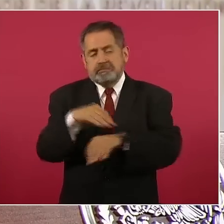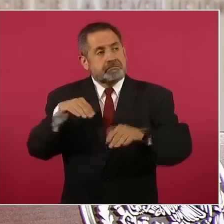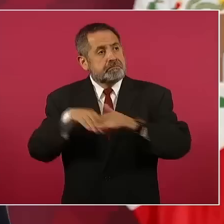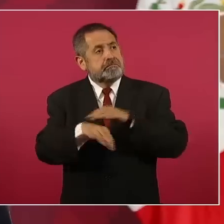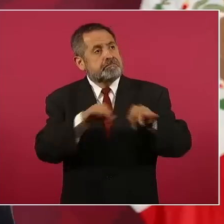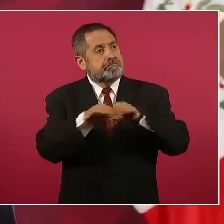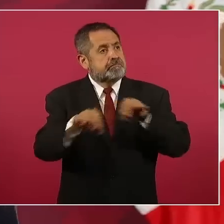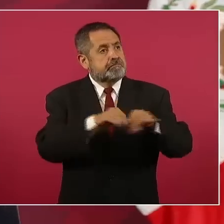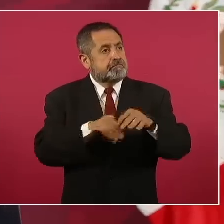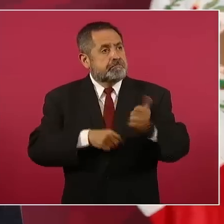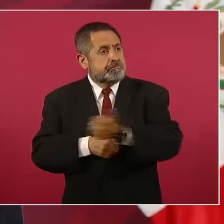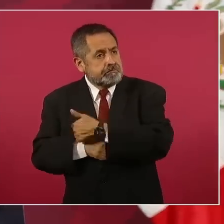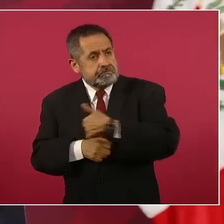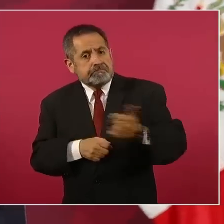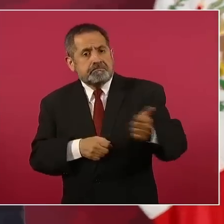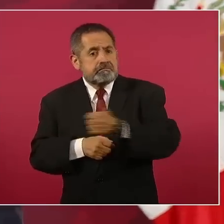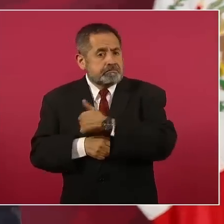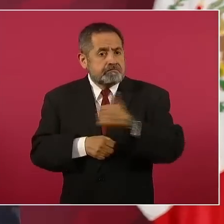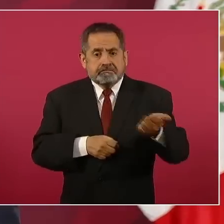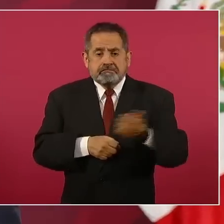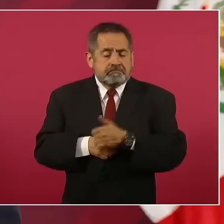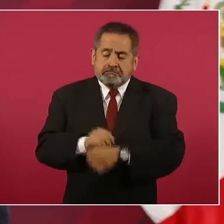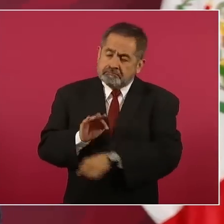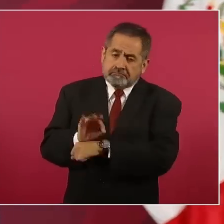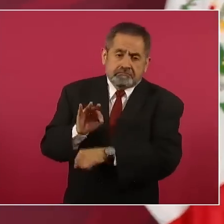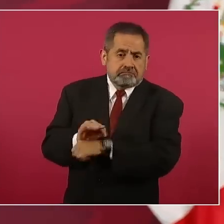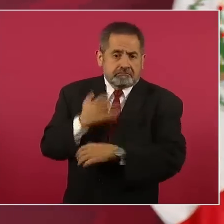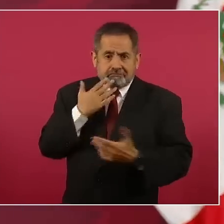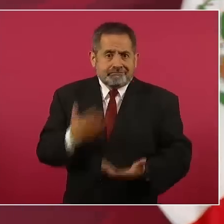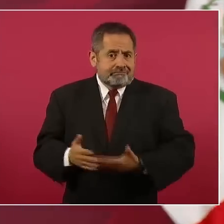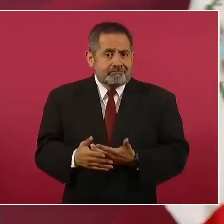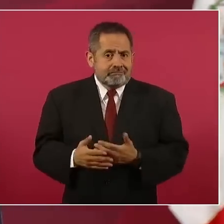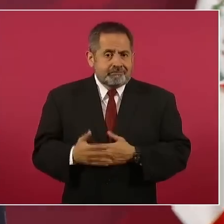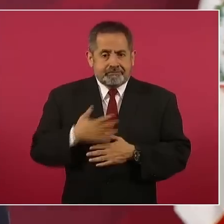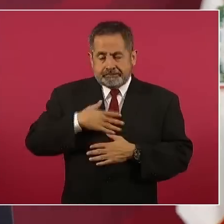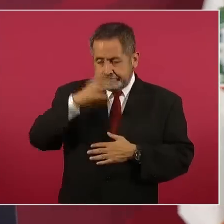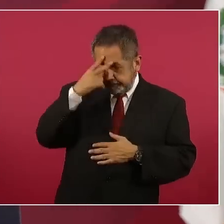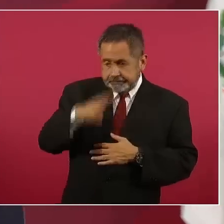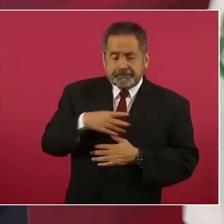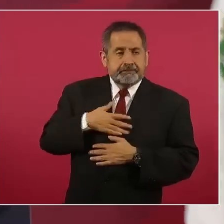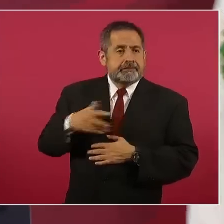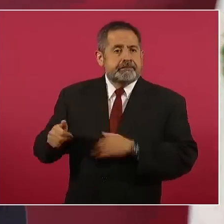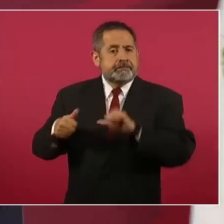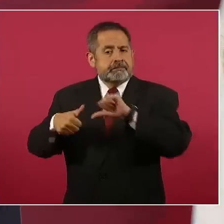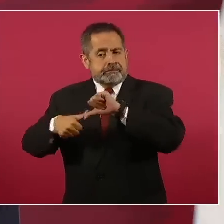Para México, para Centroamérica,